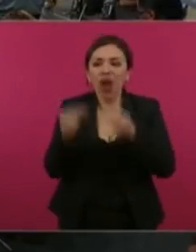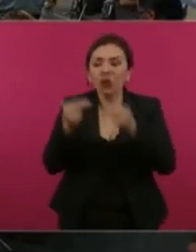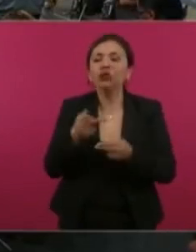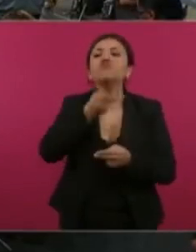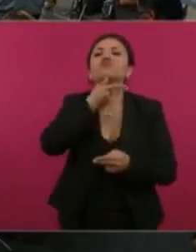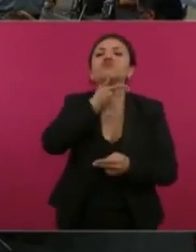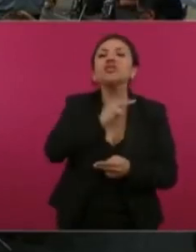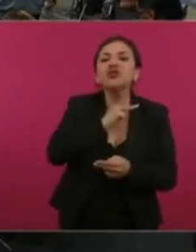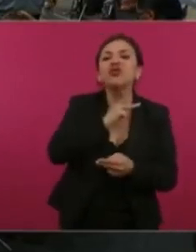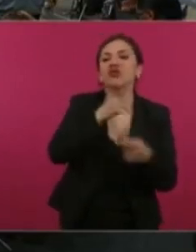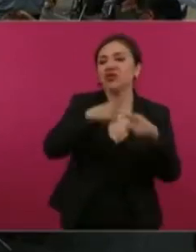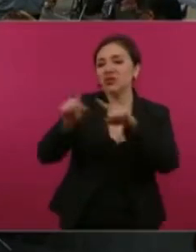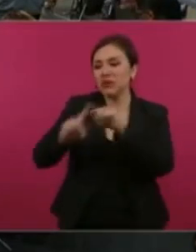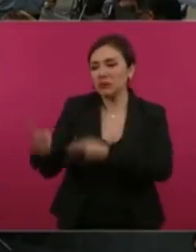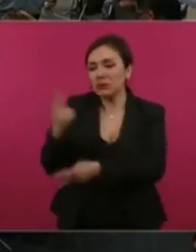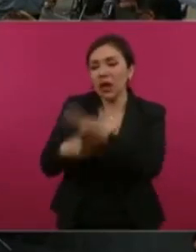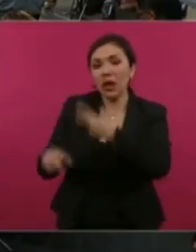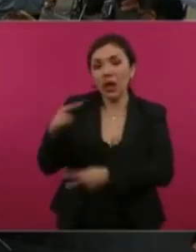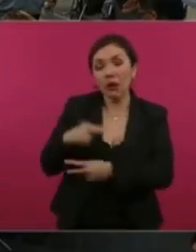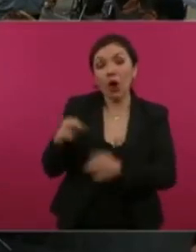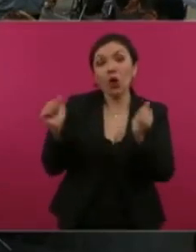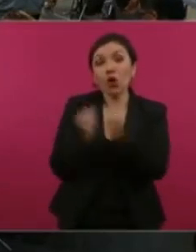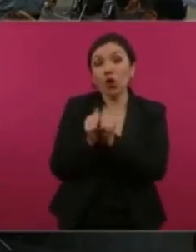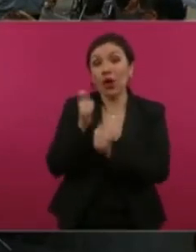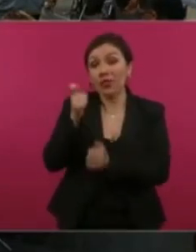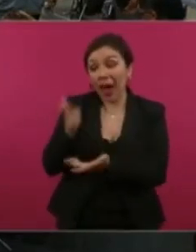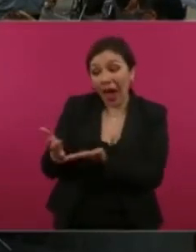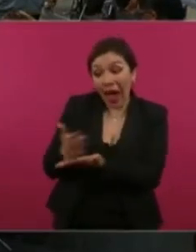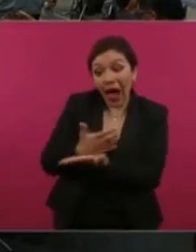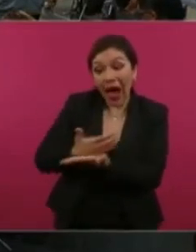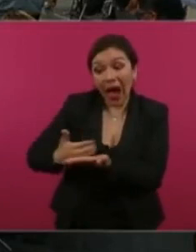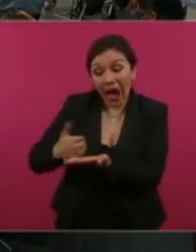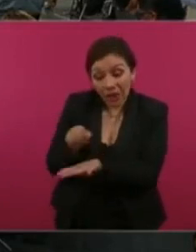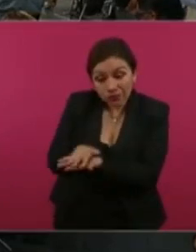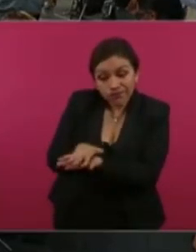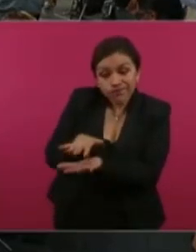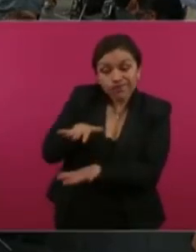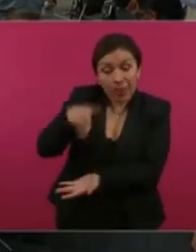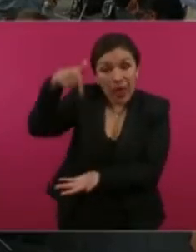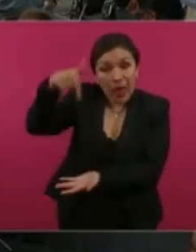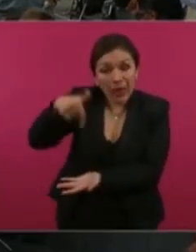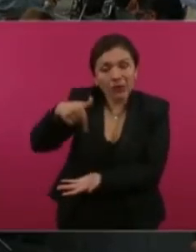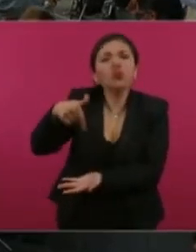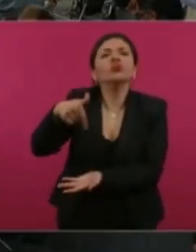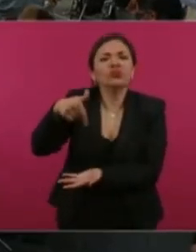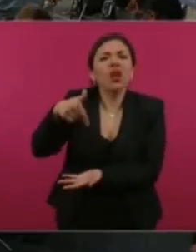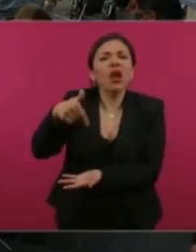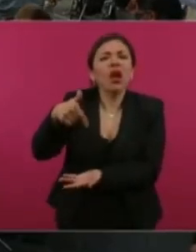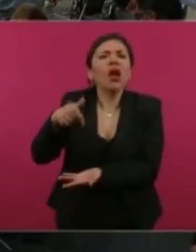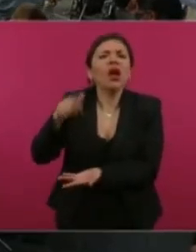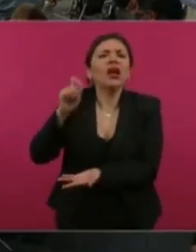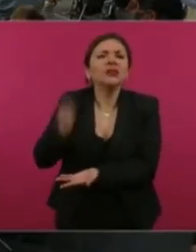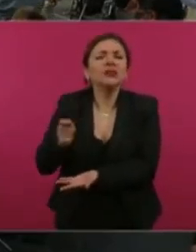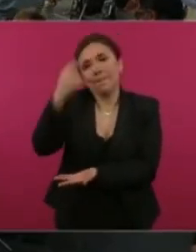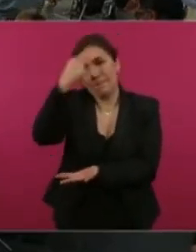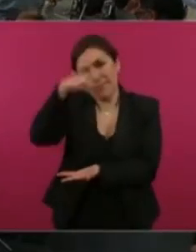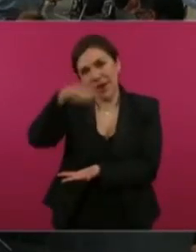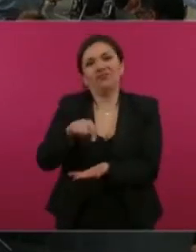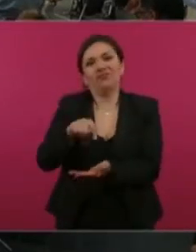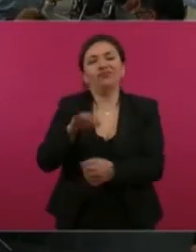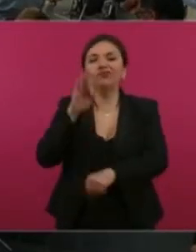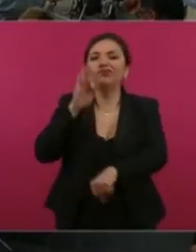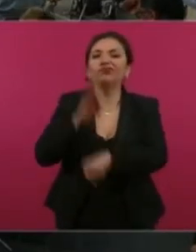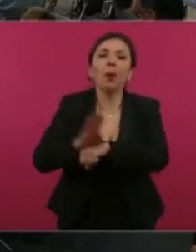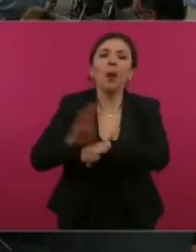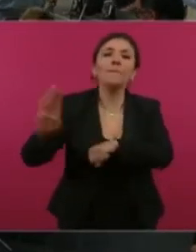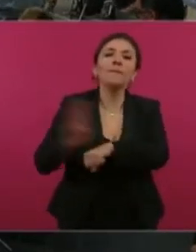petróleo y que las utilidades que se tienen sean para beneficio del